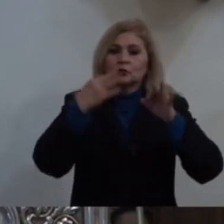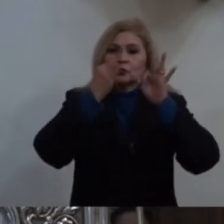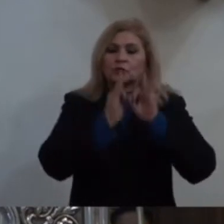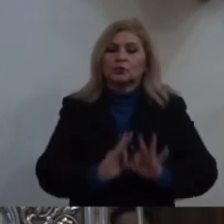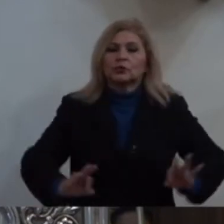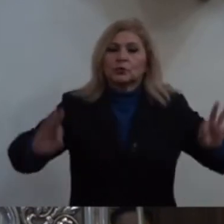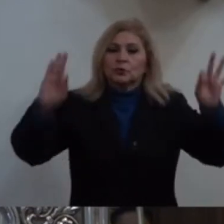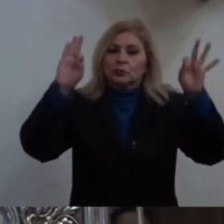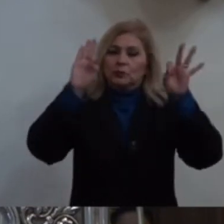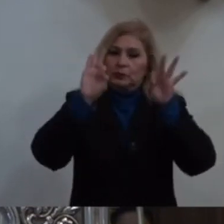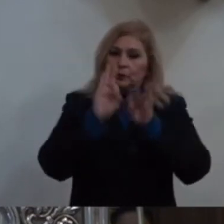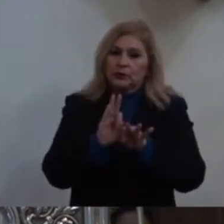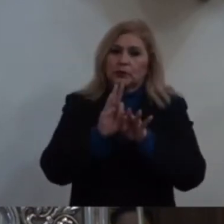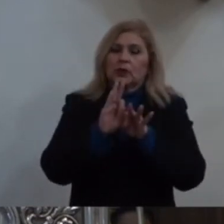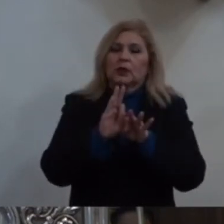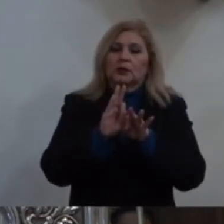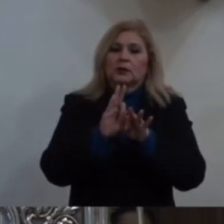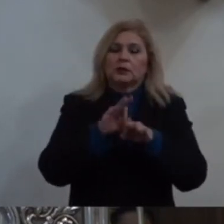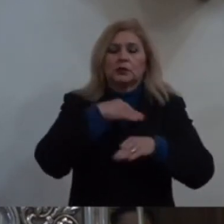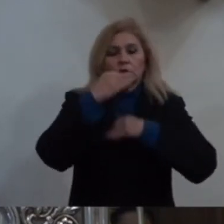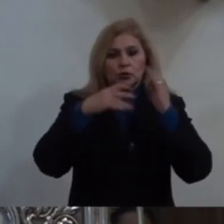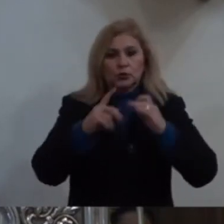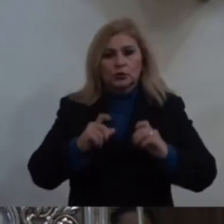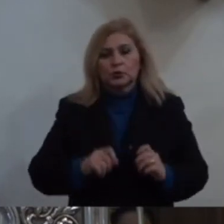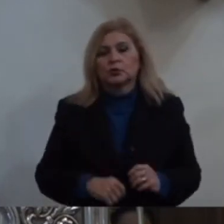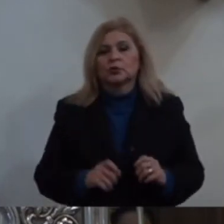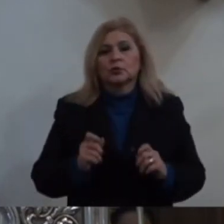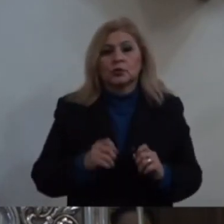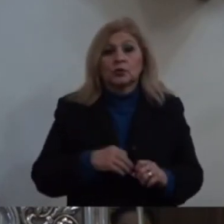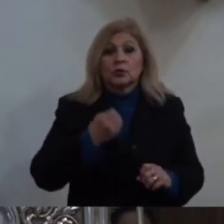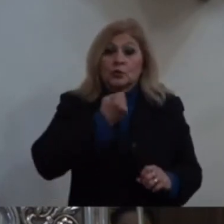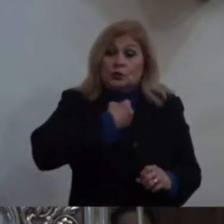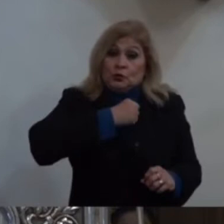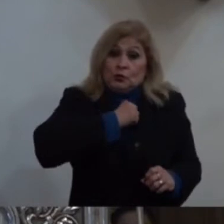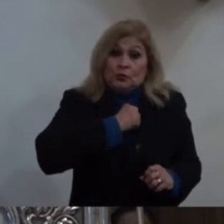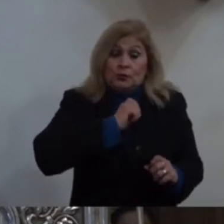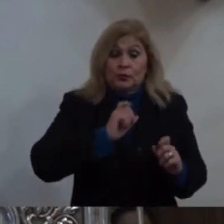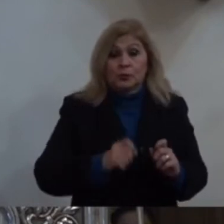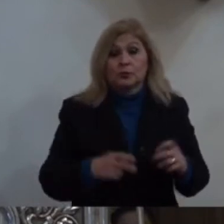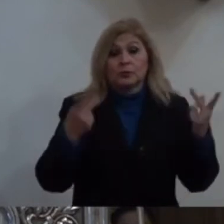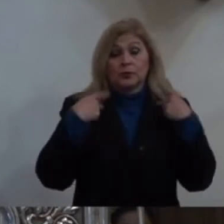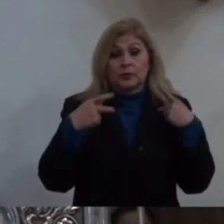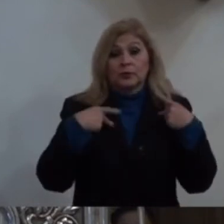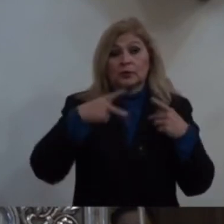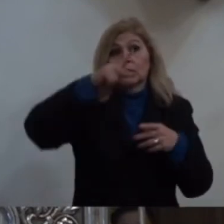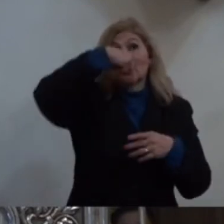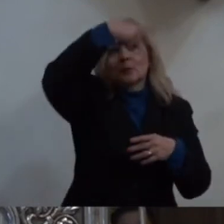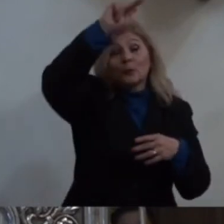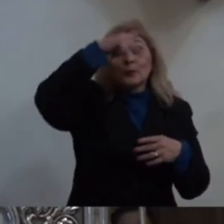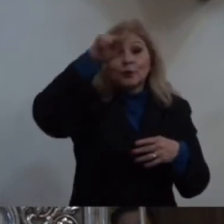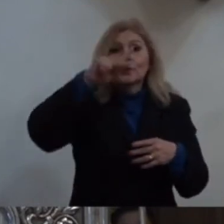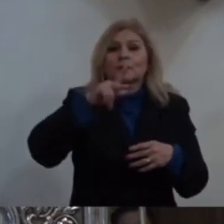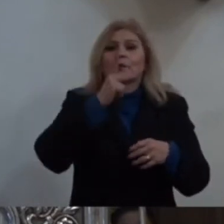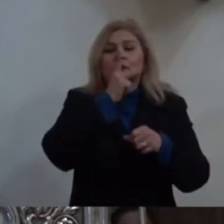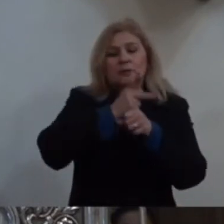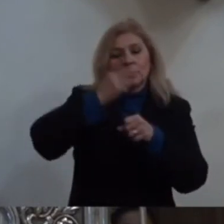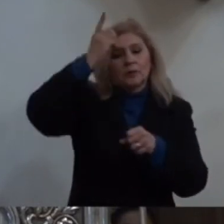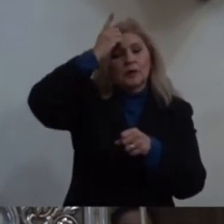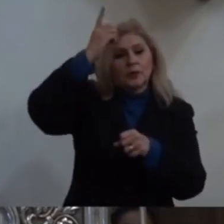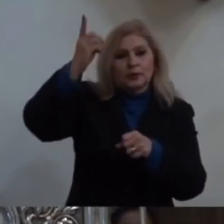Somos de Dios Somos para Dios Y por eso también